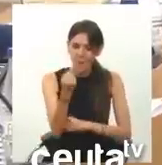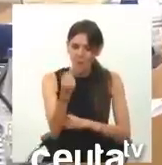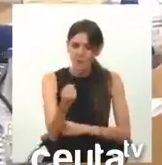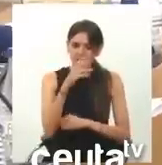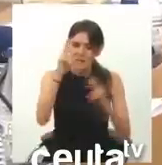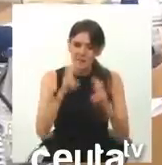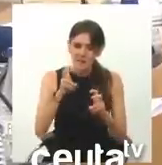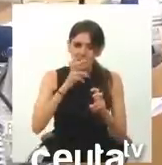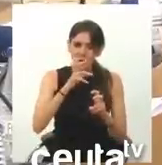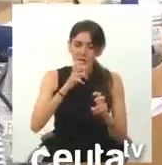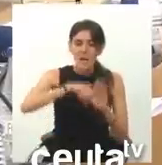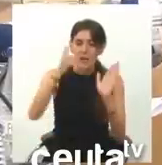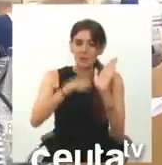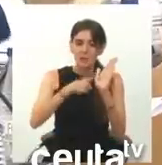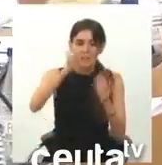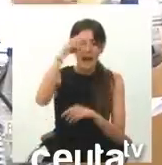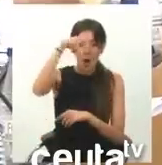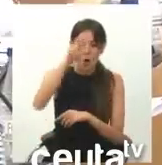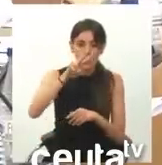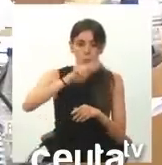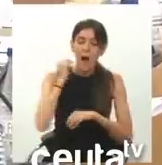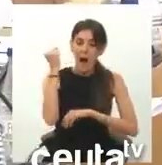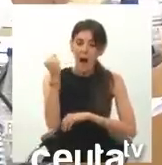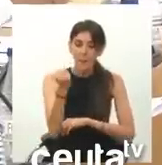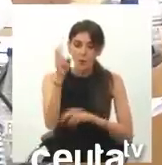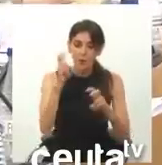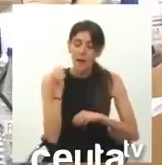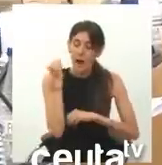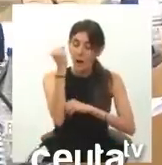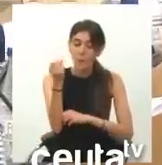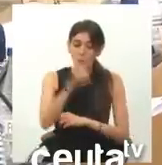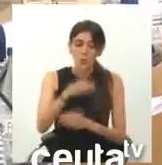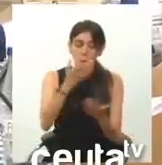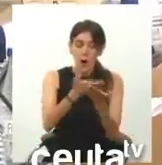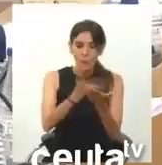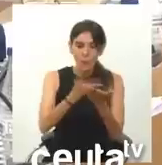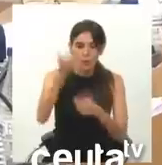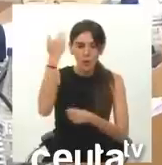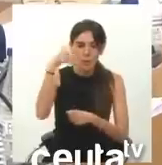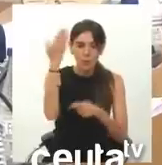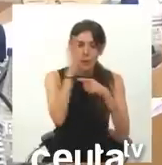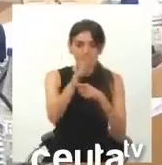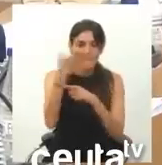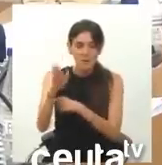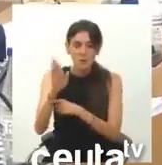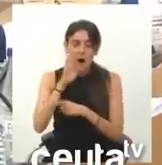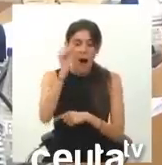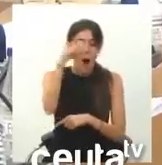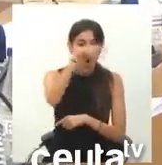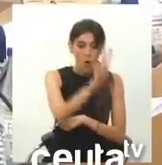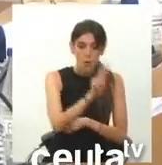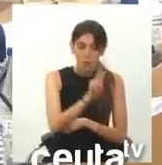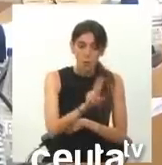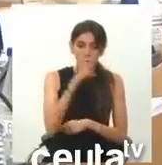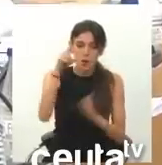violación de las resoluciones de la ONU, dando su apoyo a la propuesta que Marruecos presentó ante dicha ONU en